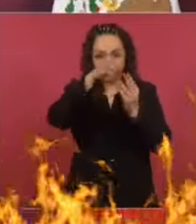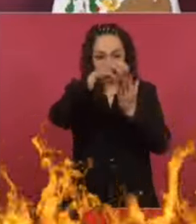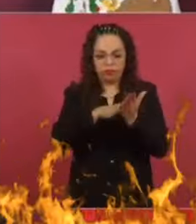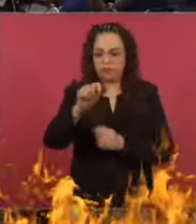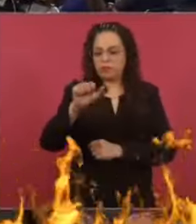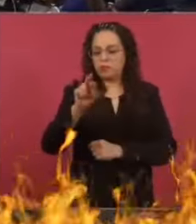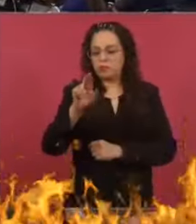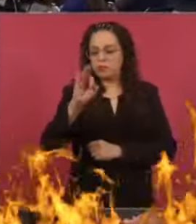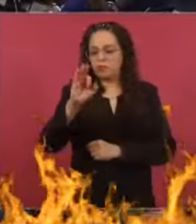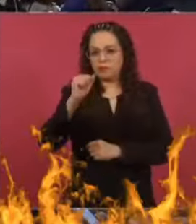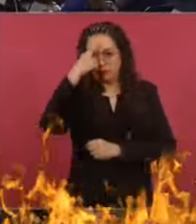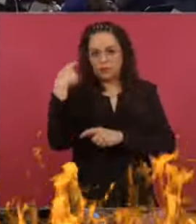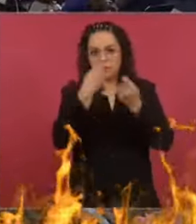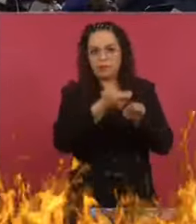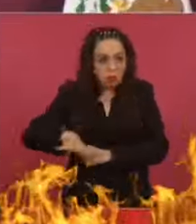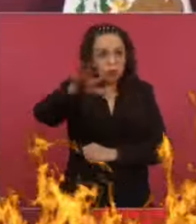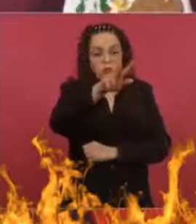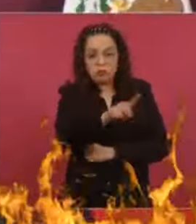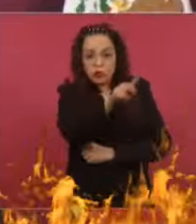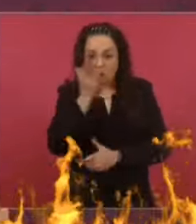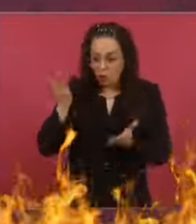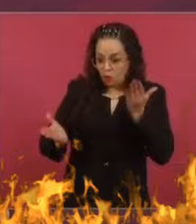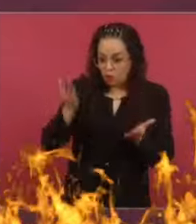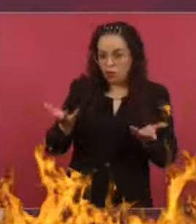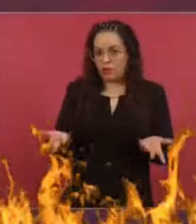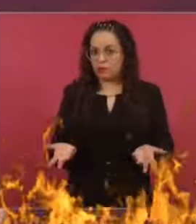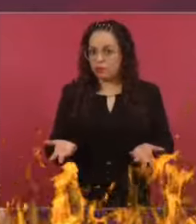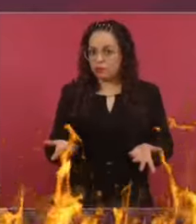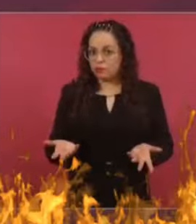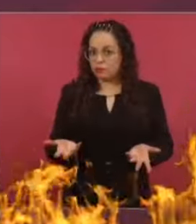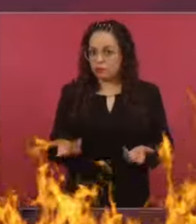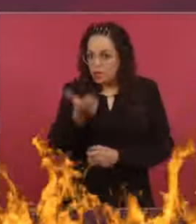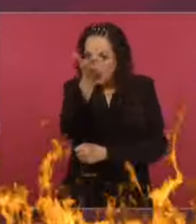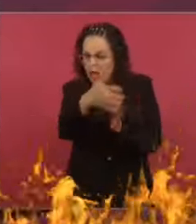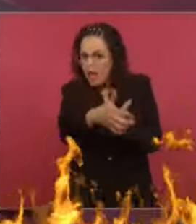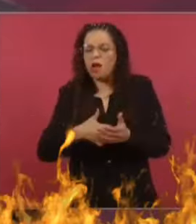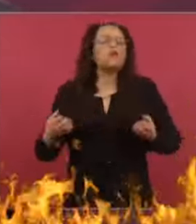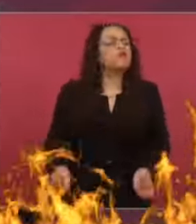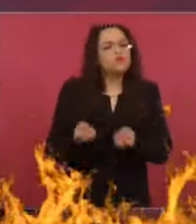los que tienen las concesiones de los aeropuertos? ¿Cuánto nos hemos ahorrado